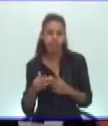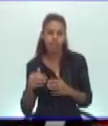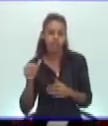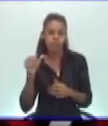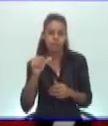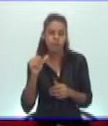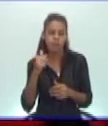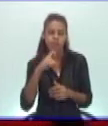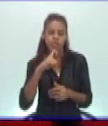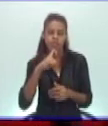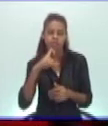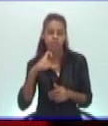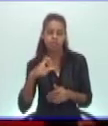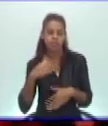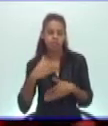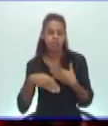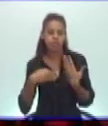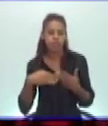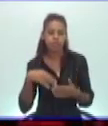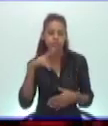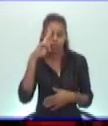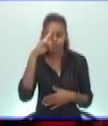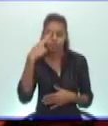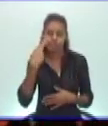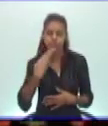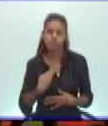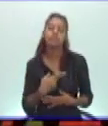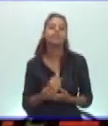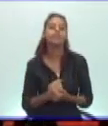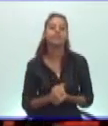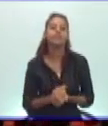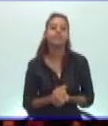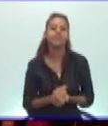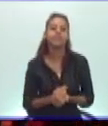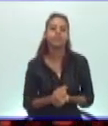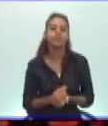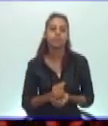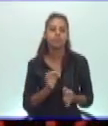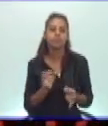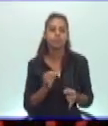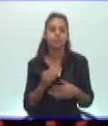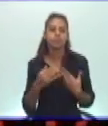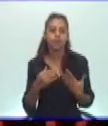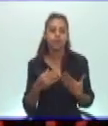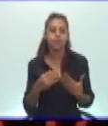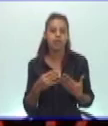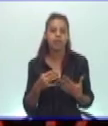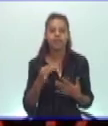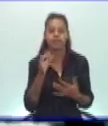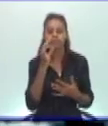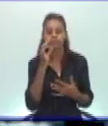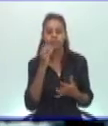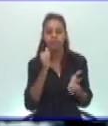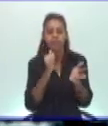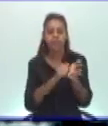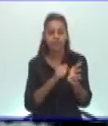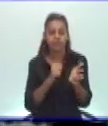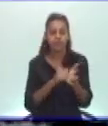dificultades para problemas de salud. Es esta relacionada con las drogas. Y muy especialmente con las drogas duras.